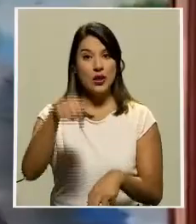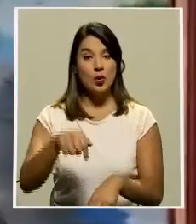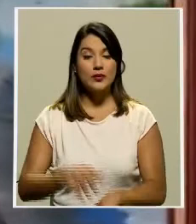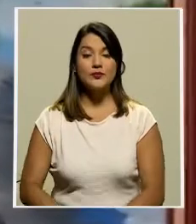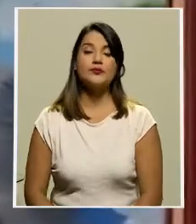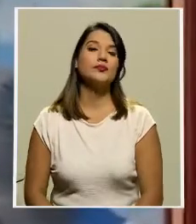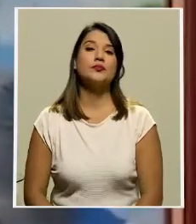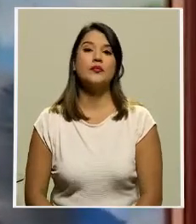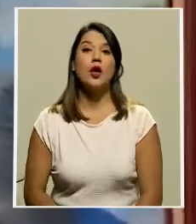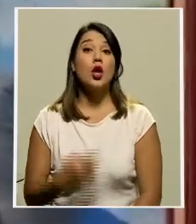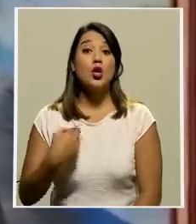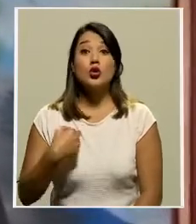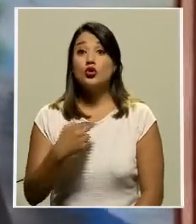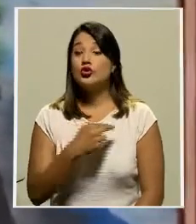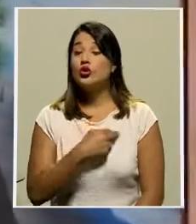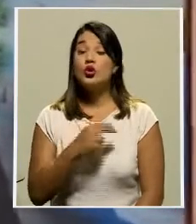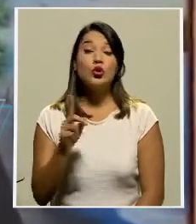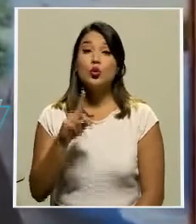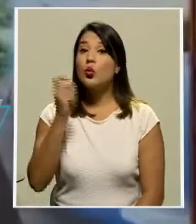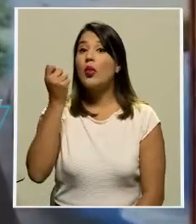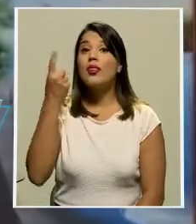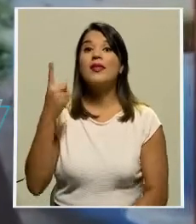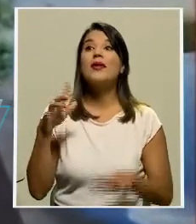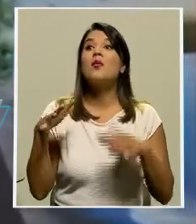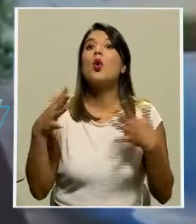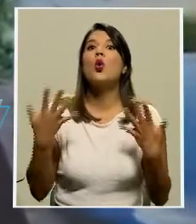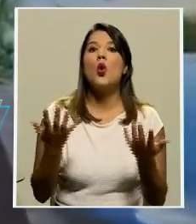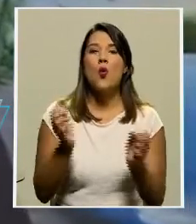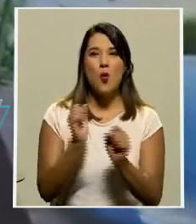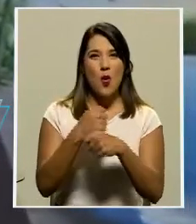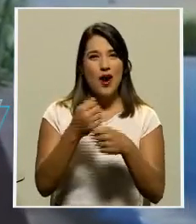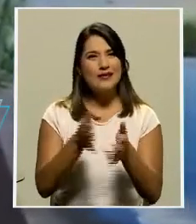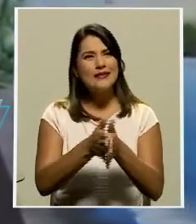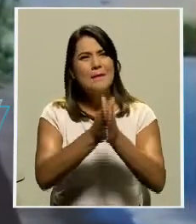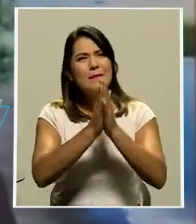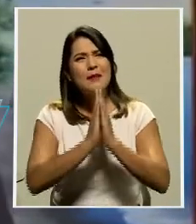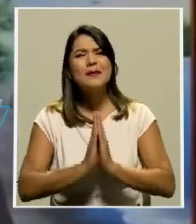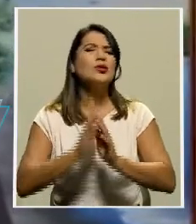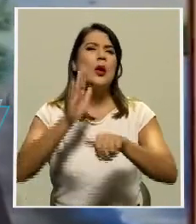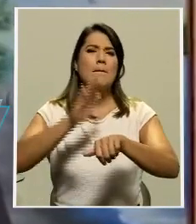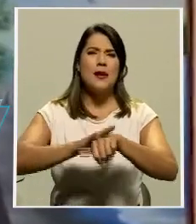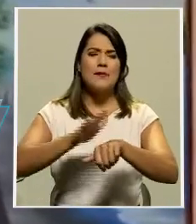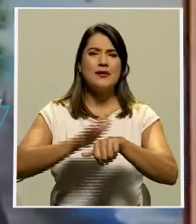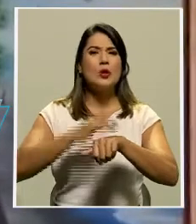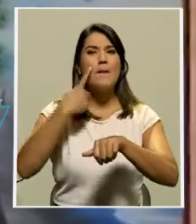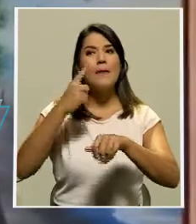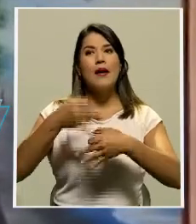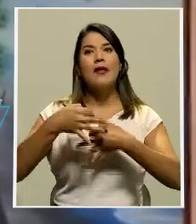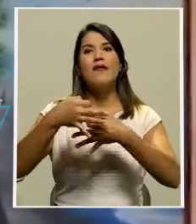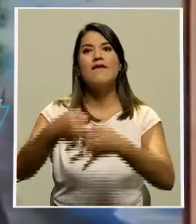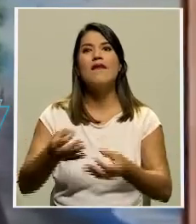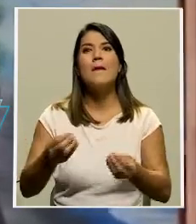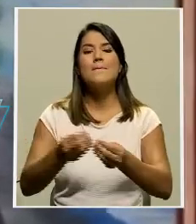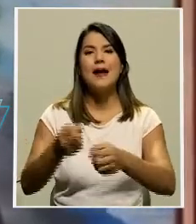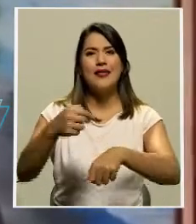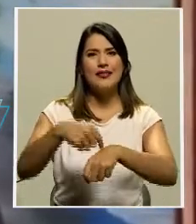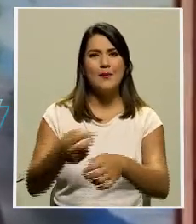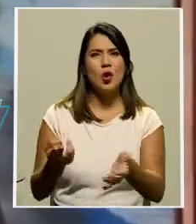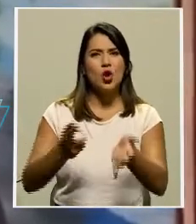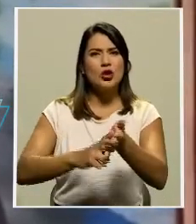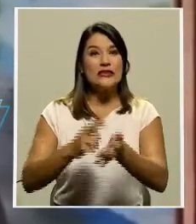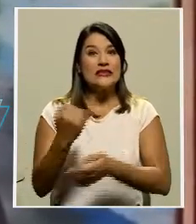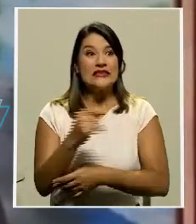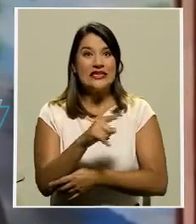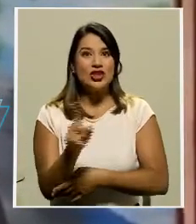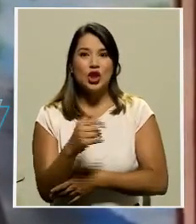No entendemos cómo se ha tramitado una solicitud de autorización de prórroga de un contrato cuando no se tiene el contenido presupuestario,